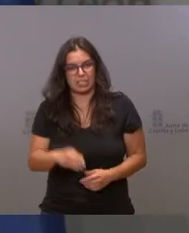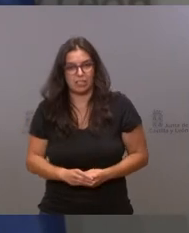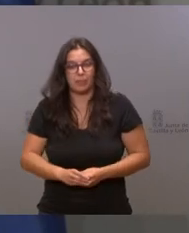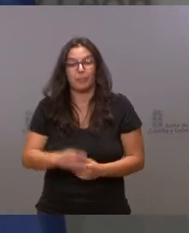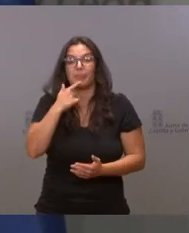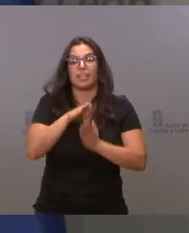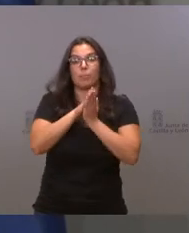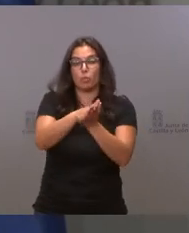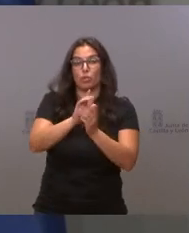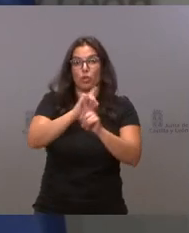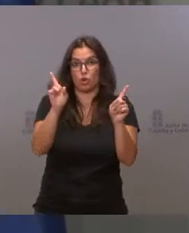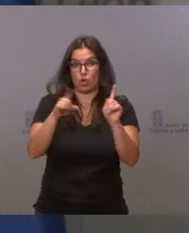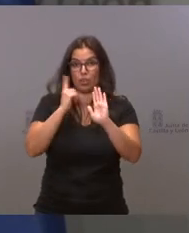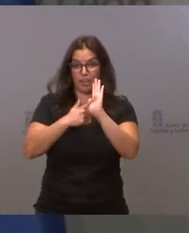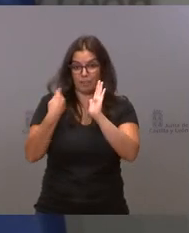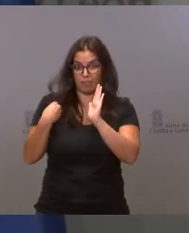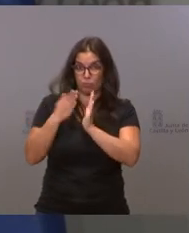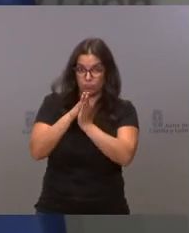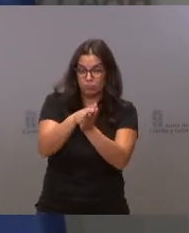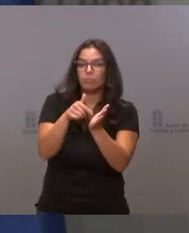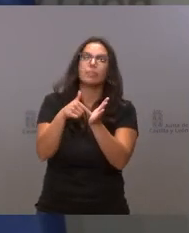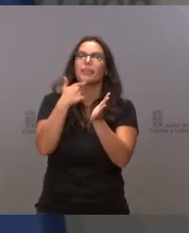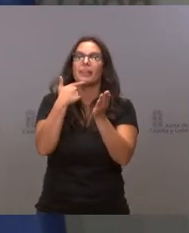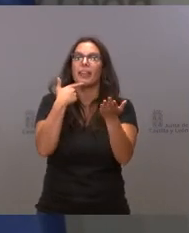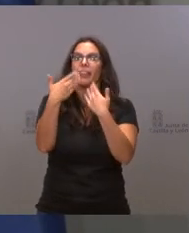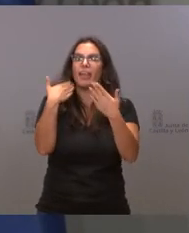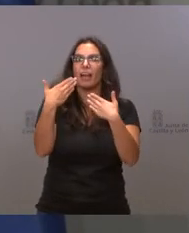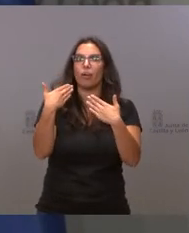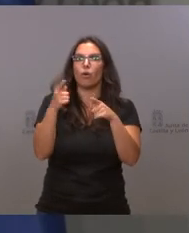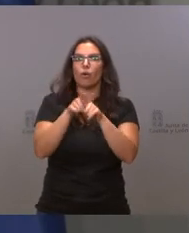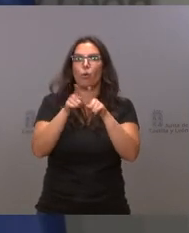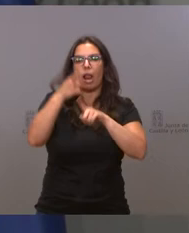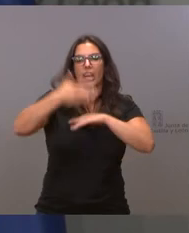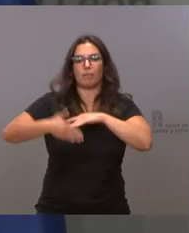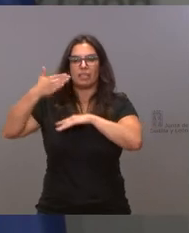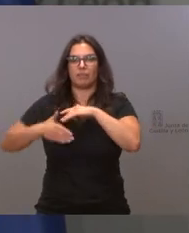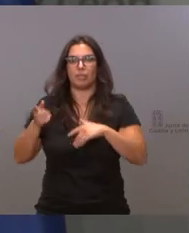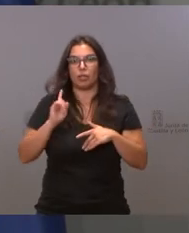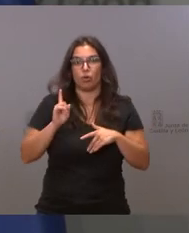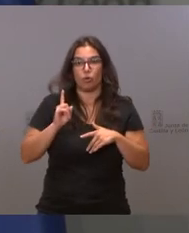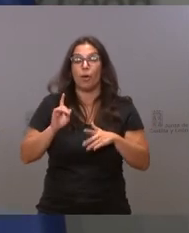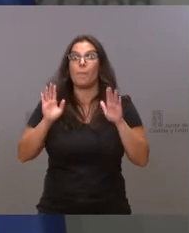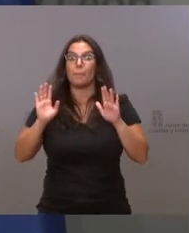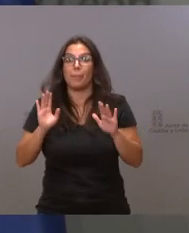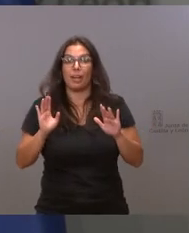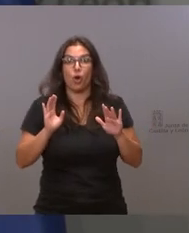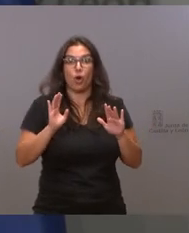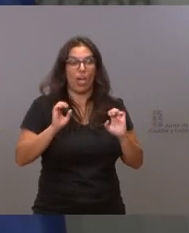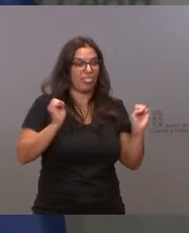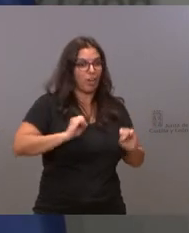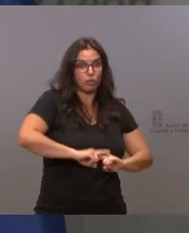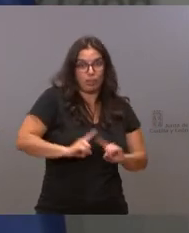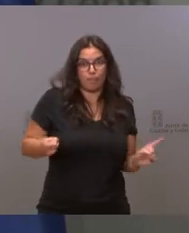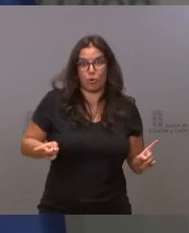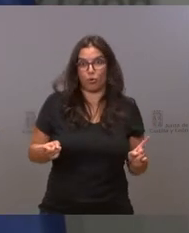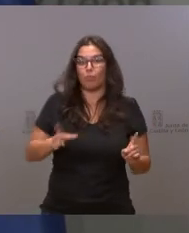PNL es que es un diálogo sin condiciones previas, pero no es un diálogo que parte de cero. Nosotros no podríamos decir que